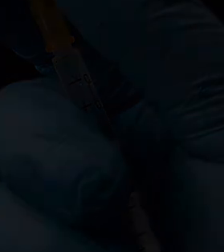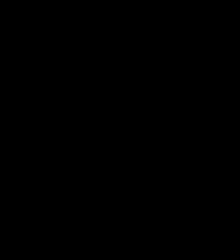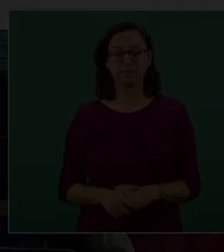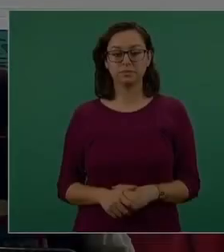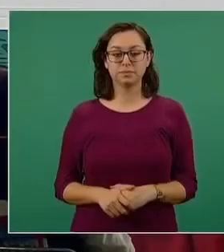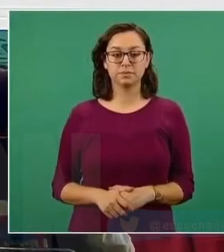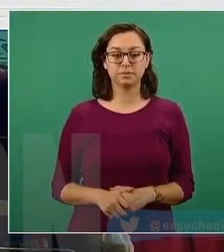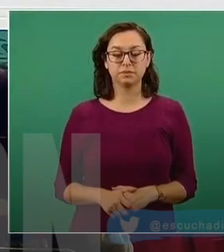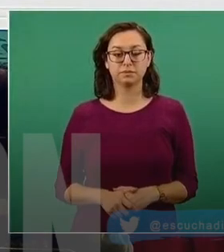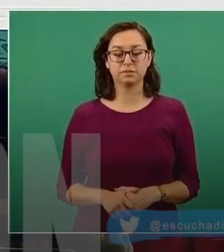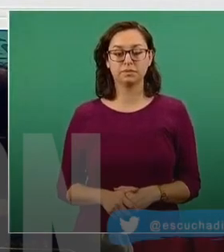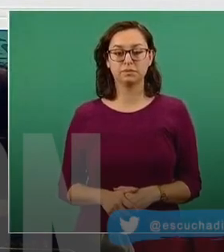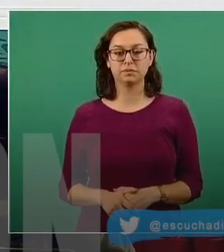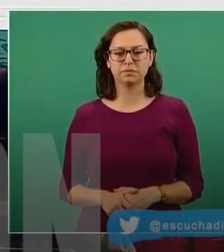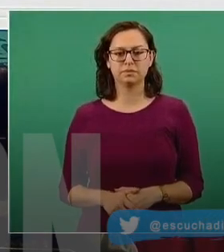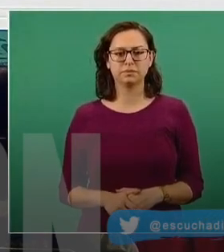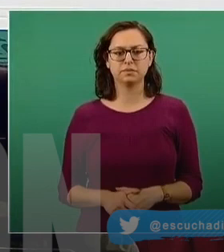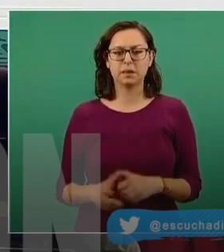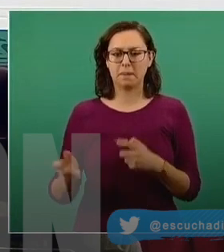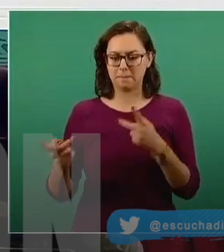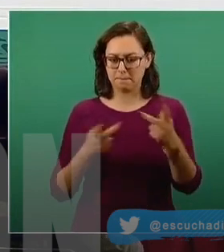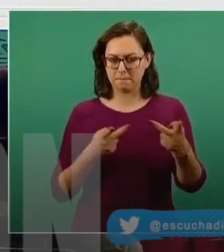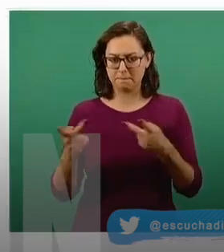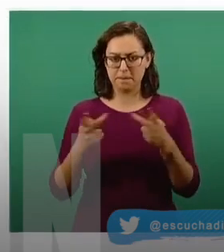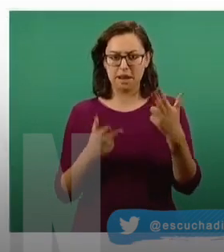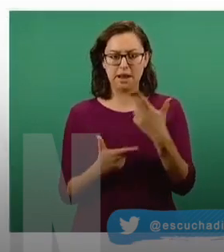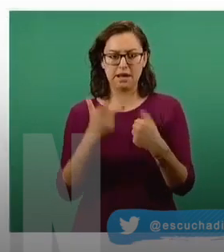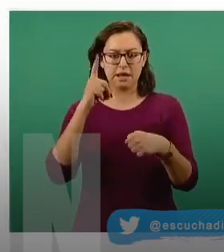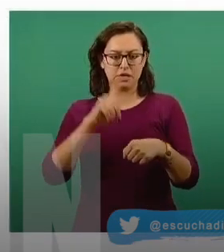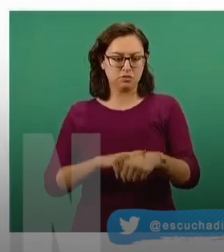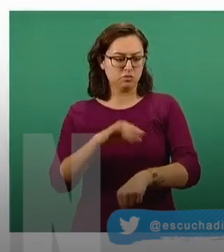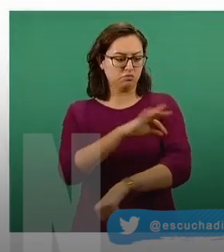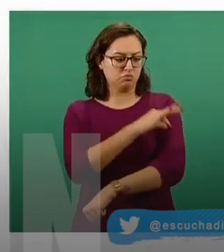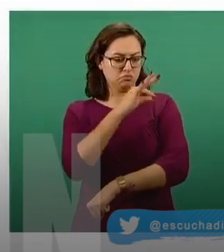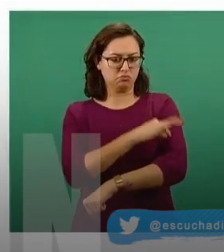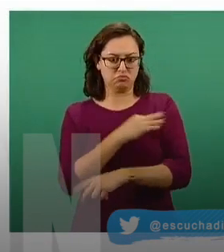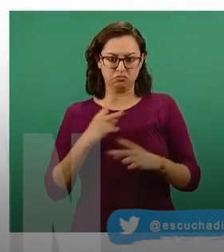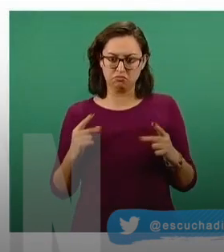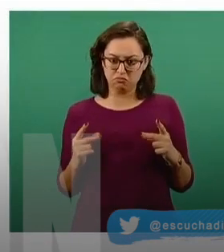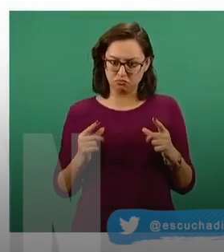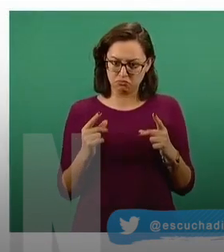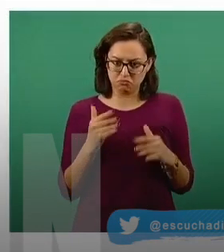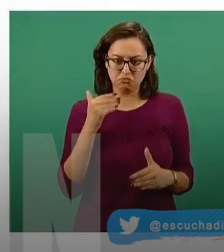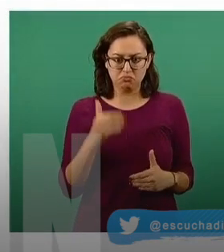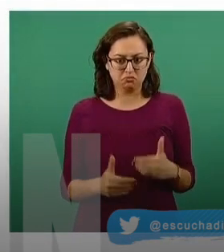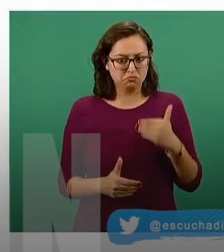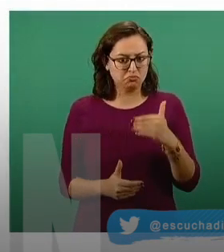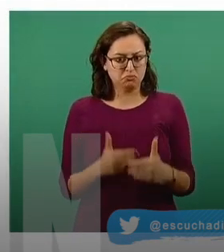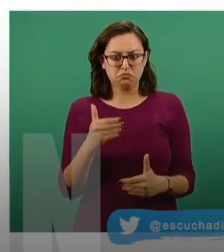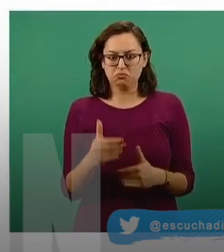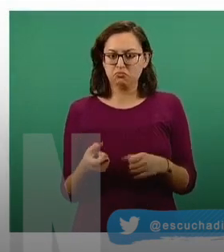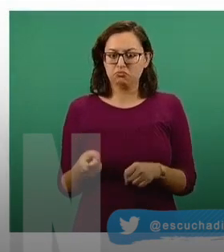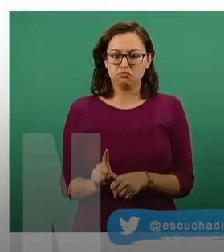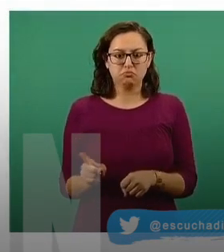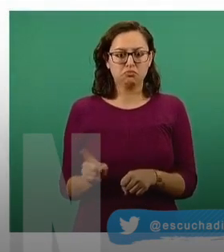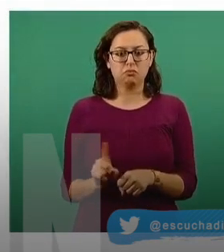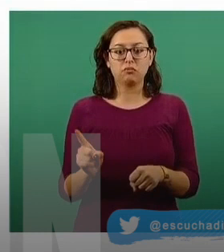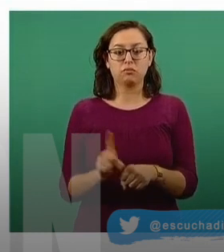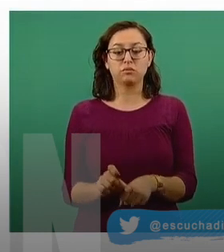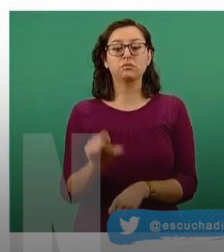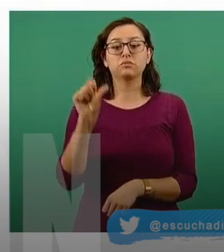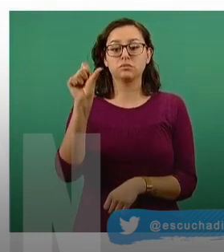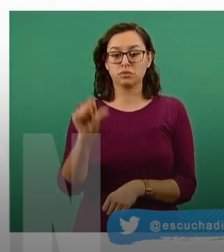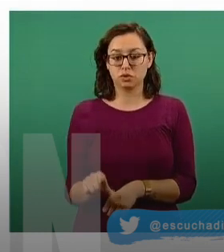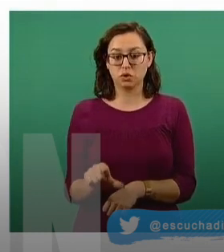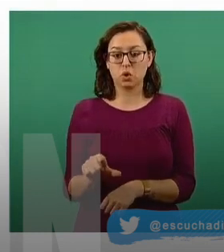La Estrategia Nacional de Vacunación avanza a un ritmo que marca el día de hoy en el